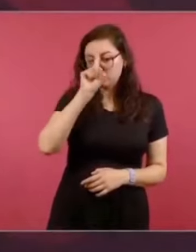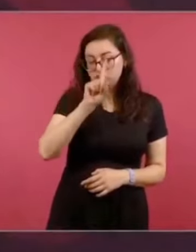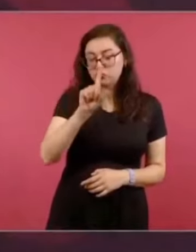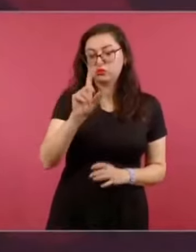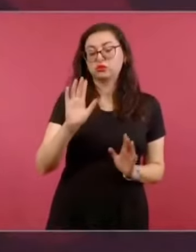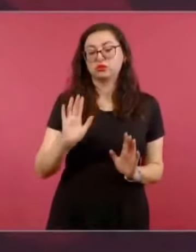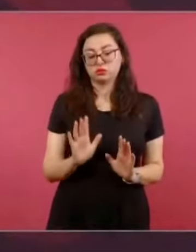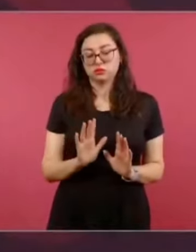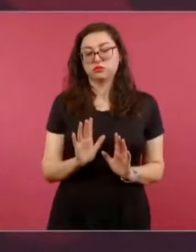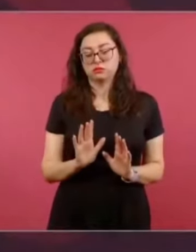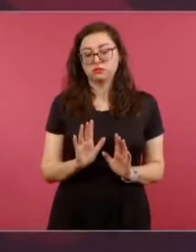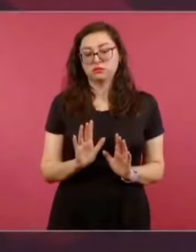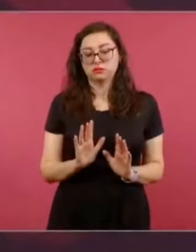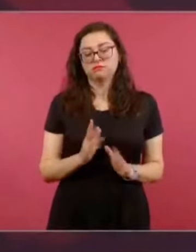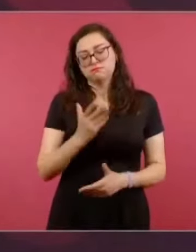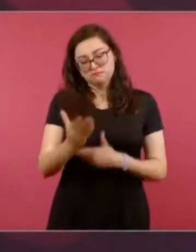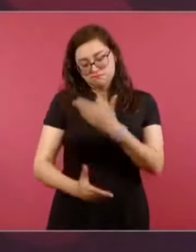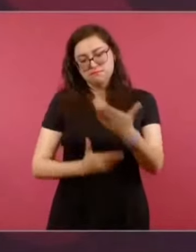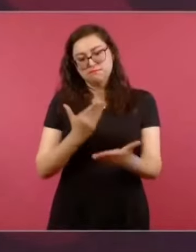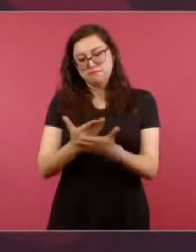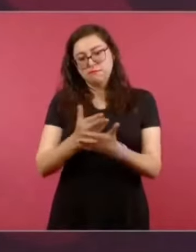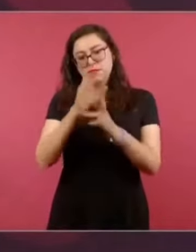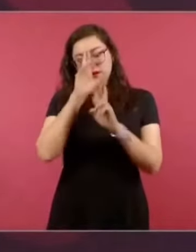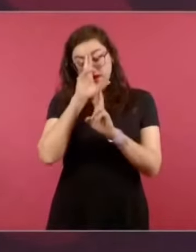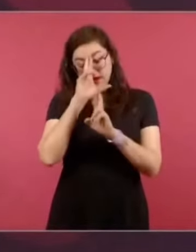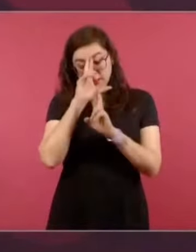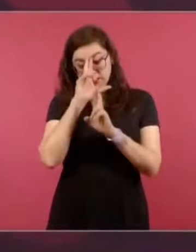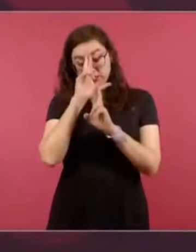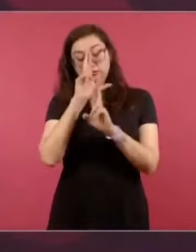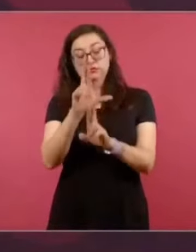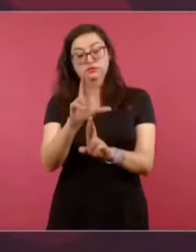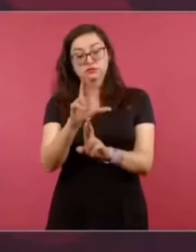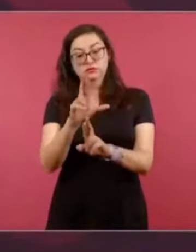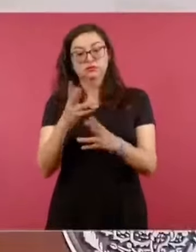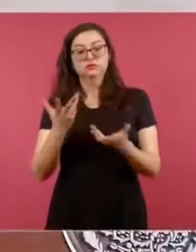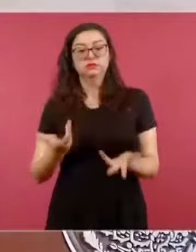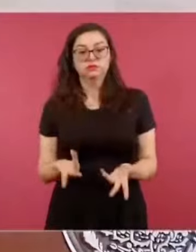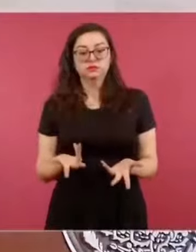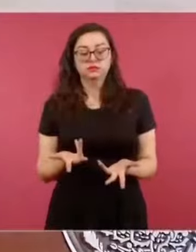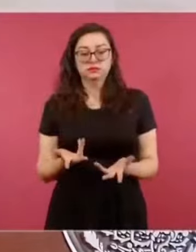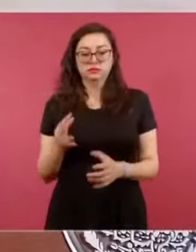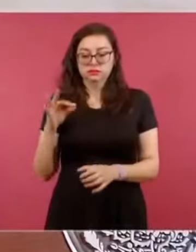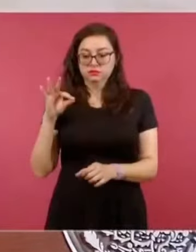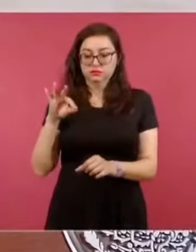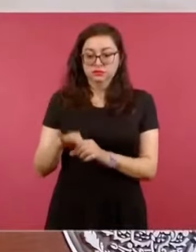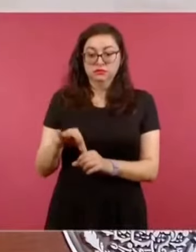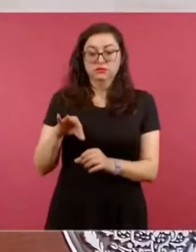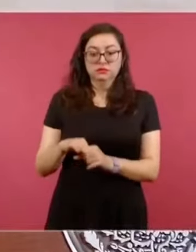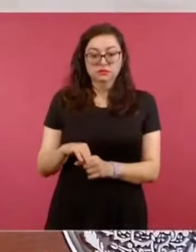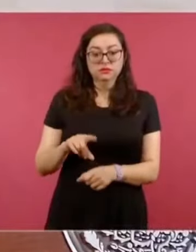recomendaría que sea después de que pasen las elecciones,